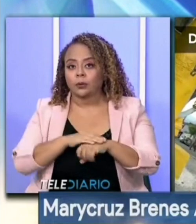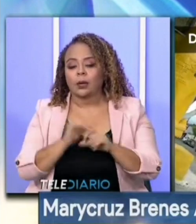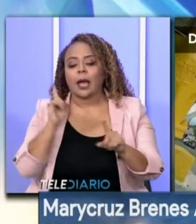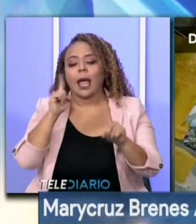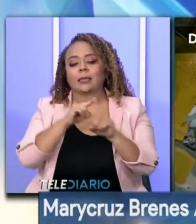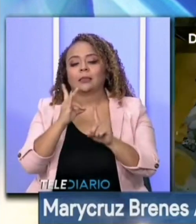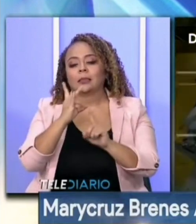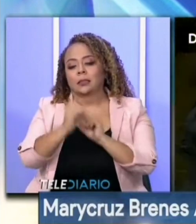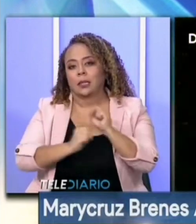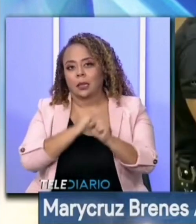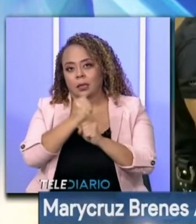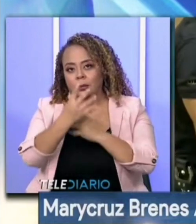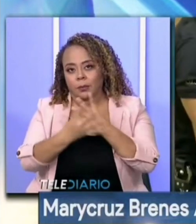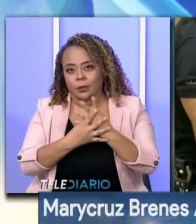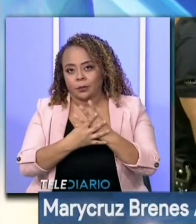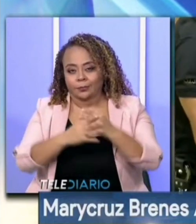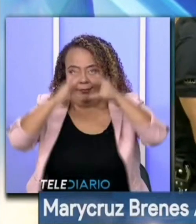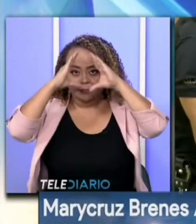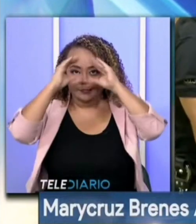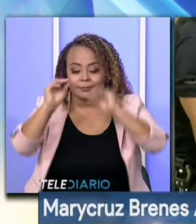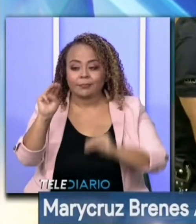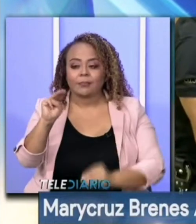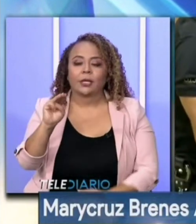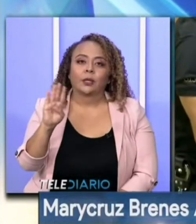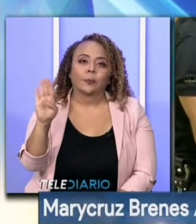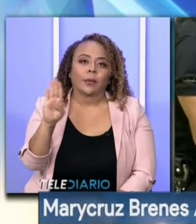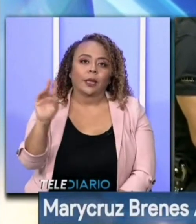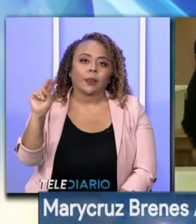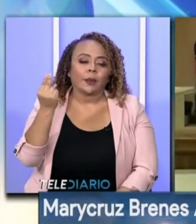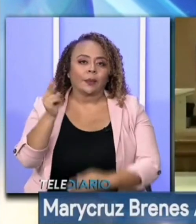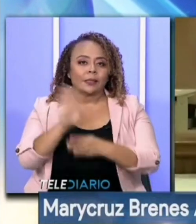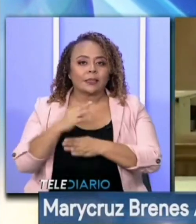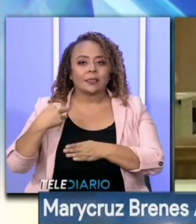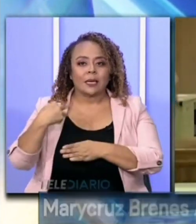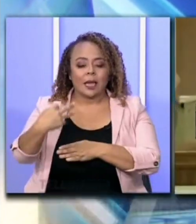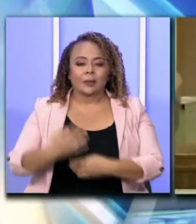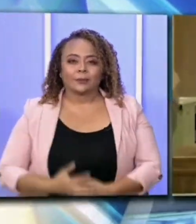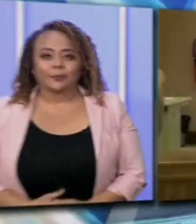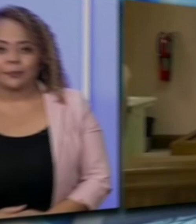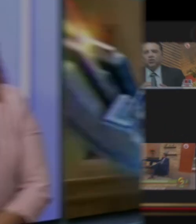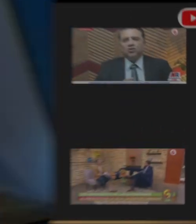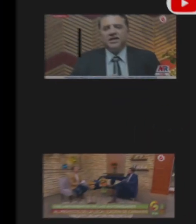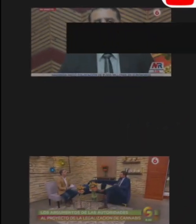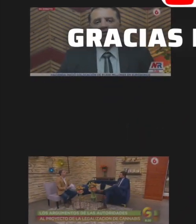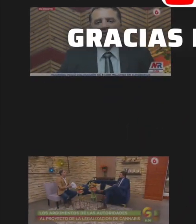hasta 7 años de prisión. Le informó Maricruz Brenes, Noticias Telediario.